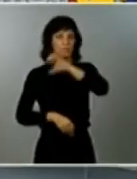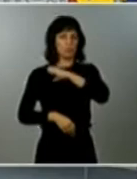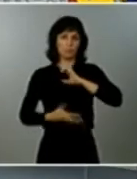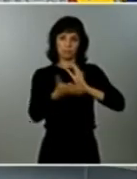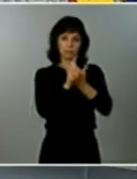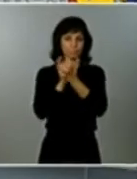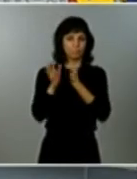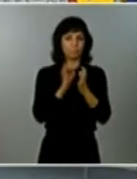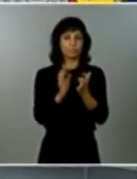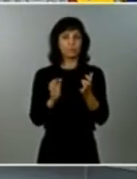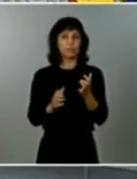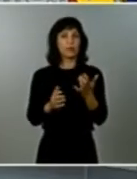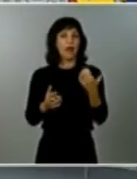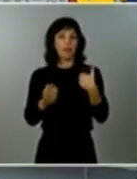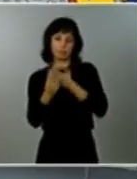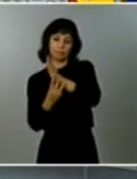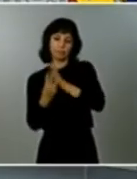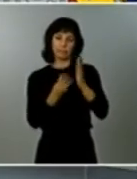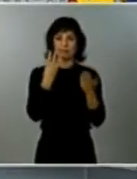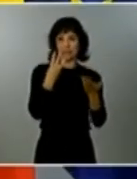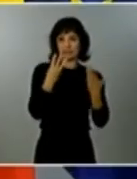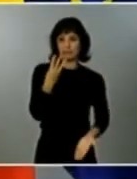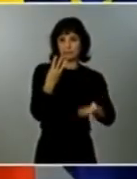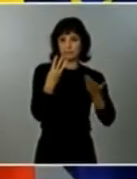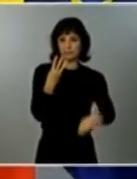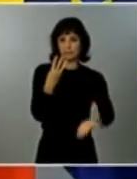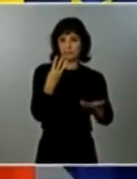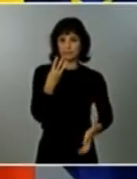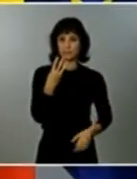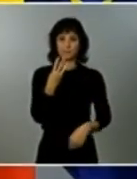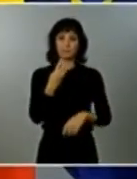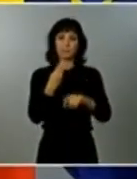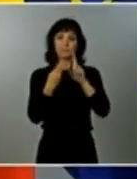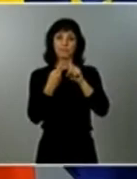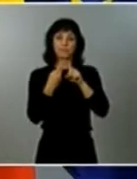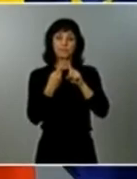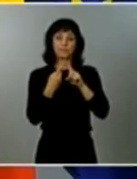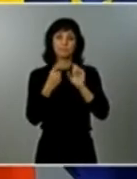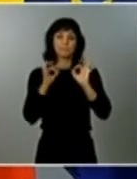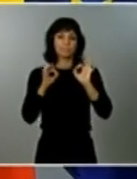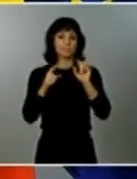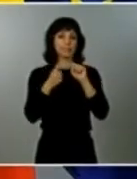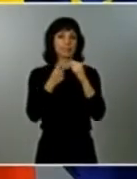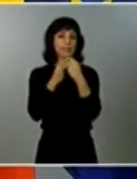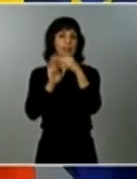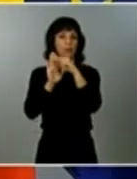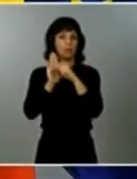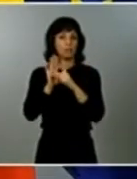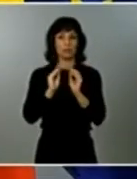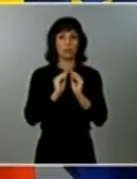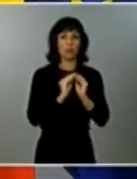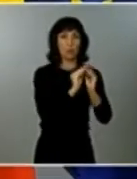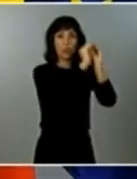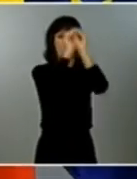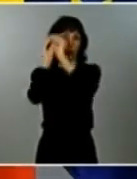para evaluar las medidas impuestas contra el coronavirus antes de estudiar el confinamiento domiciliario, como están pidiendo